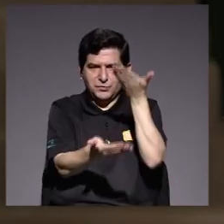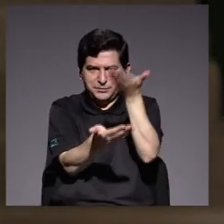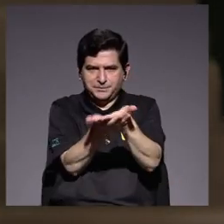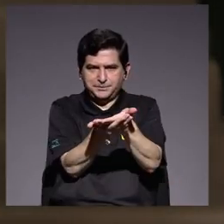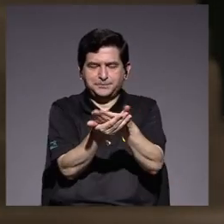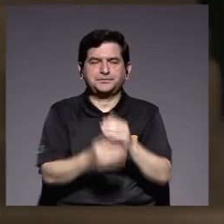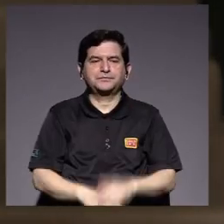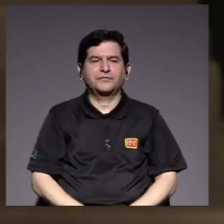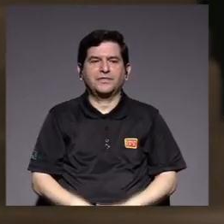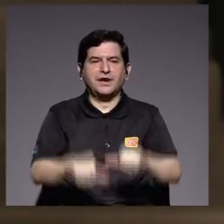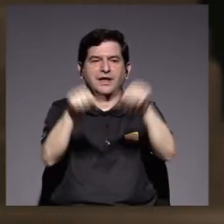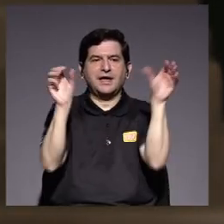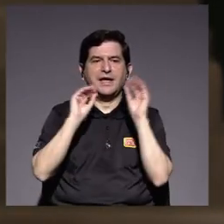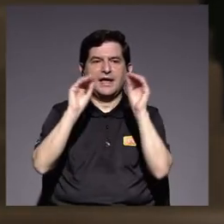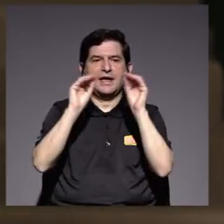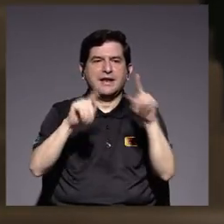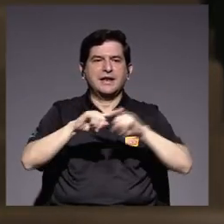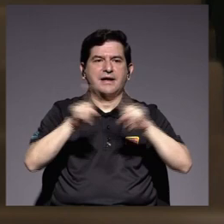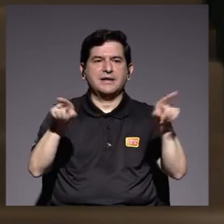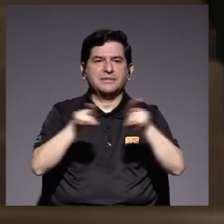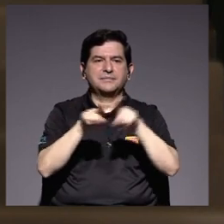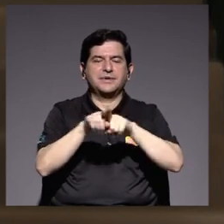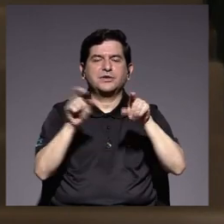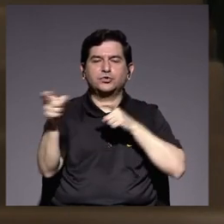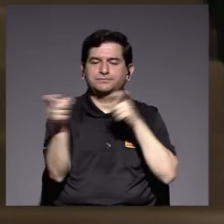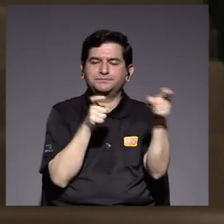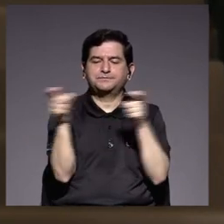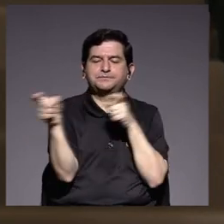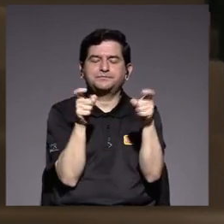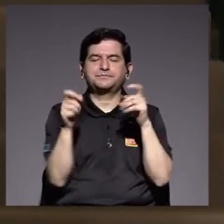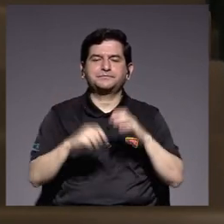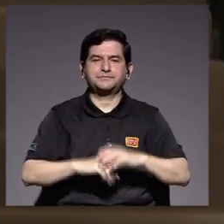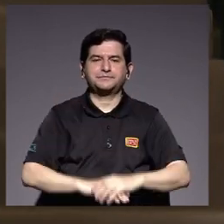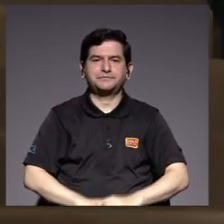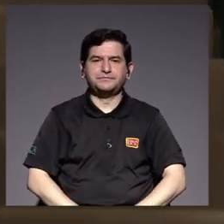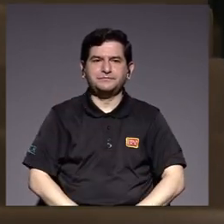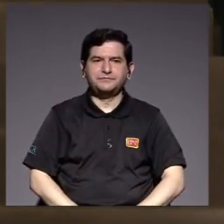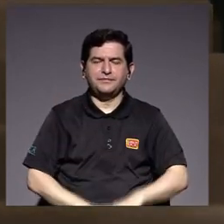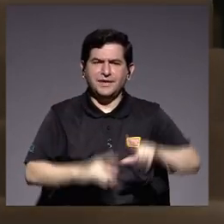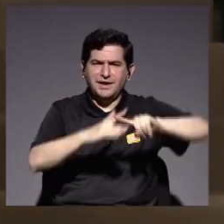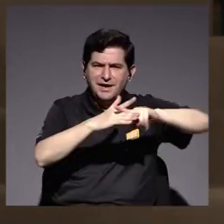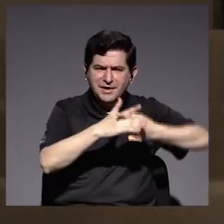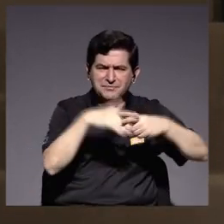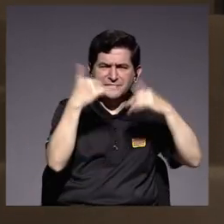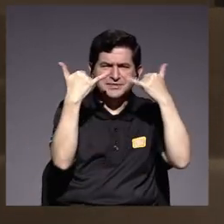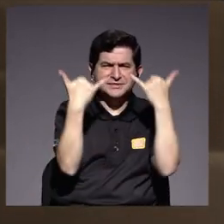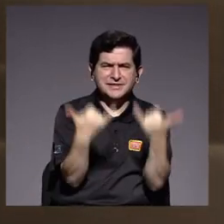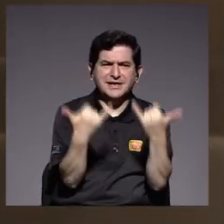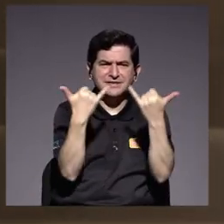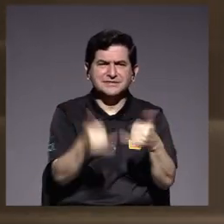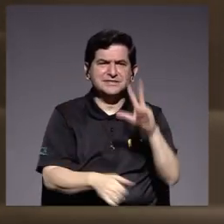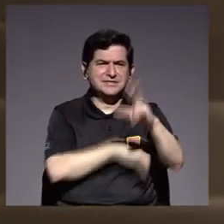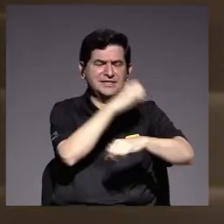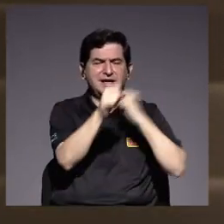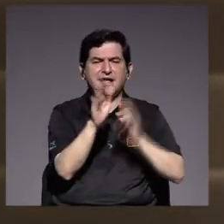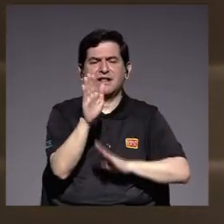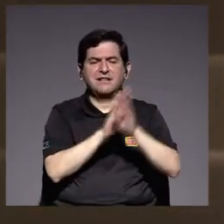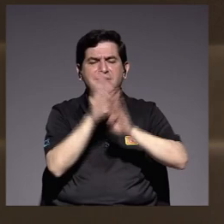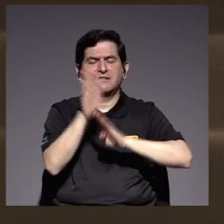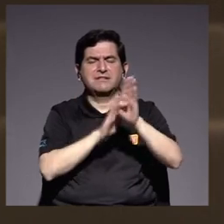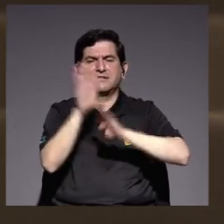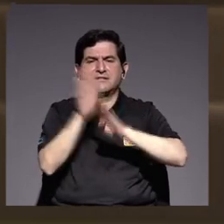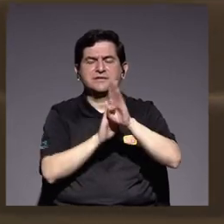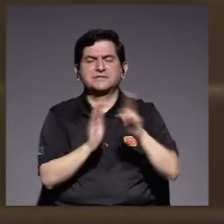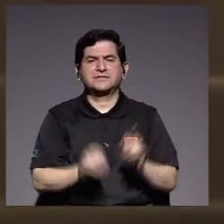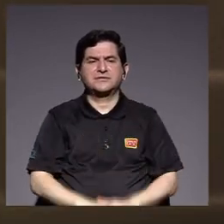en el sector docente pero también en el administrativo empezamos desde hace unos tres años el desarrollo de